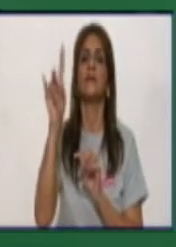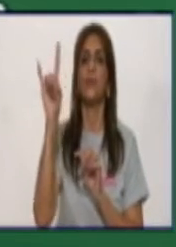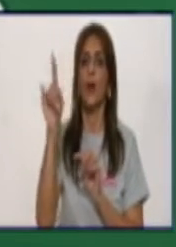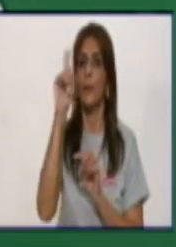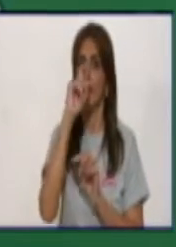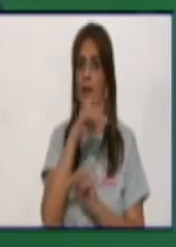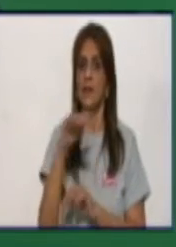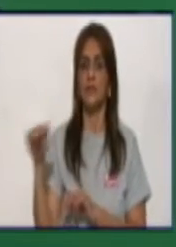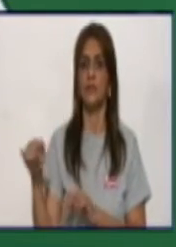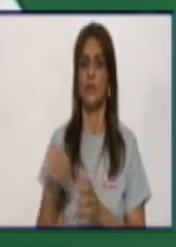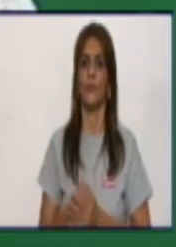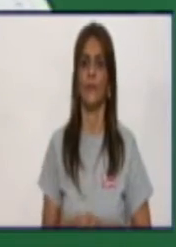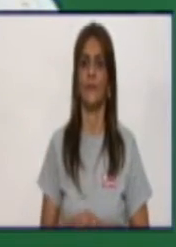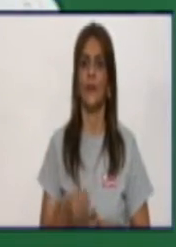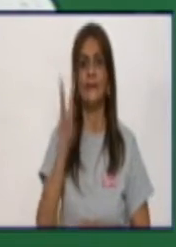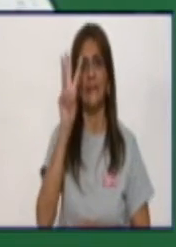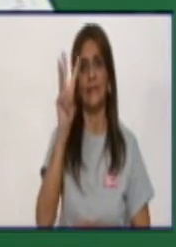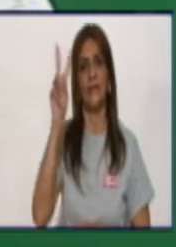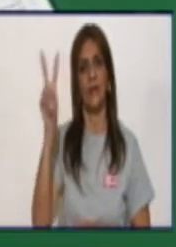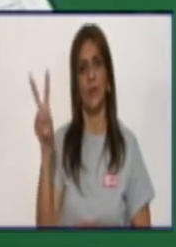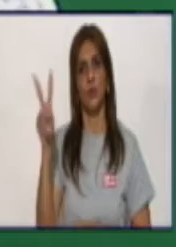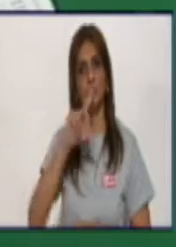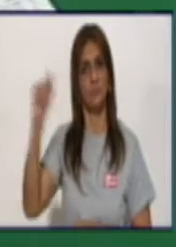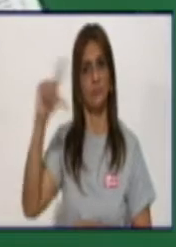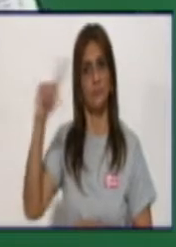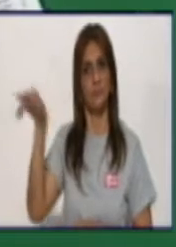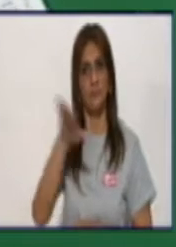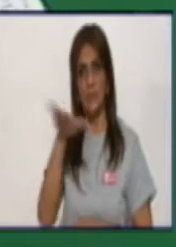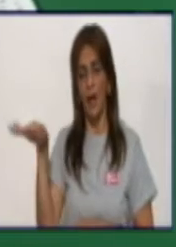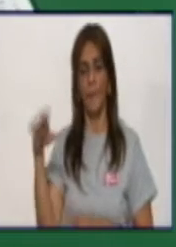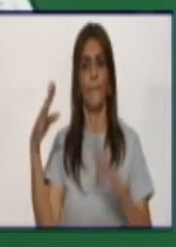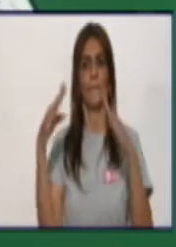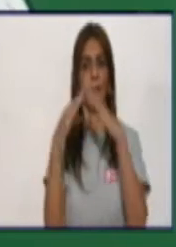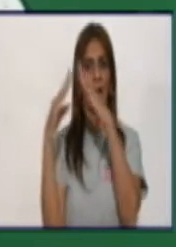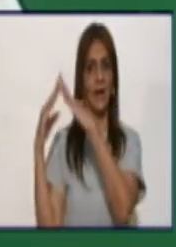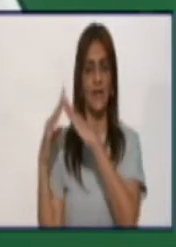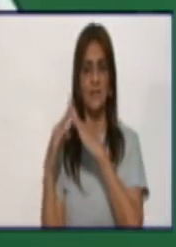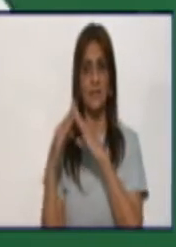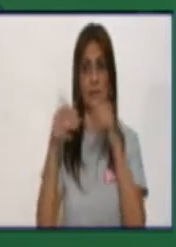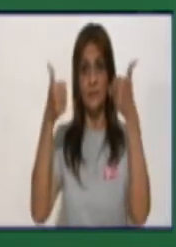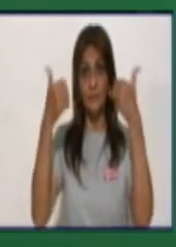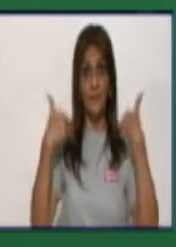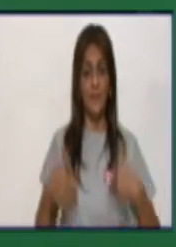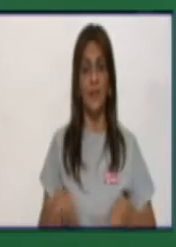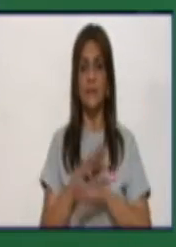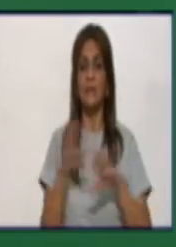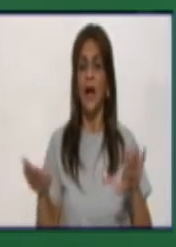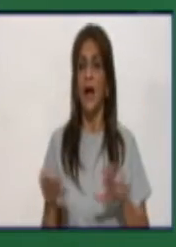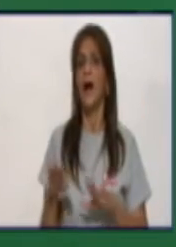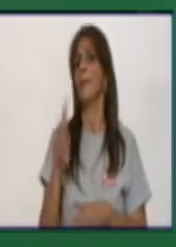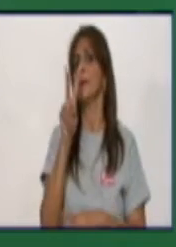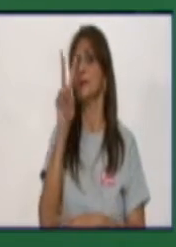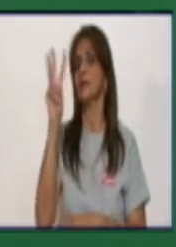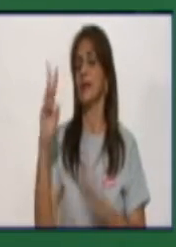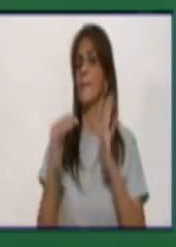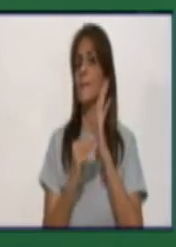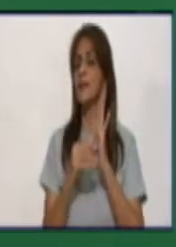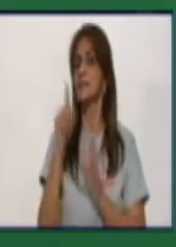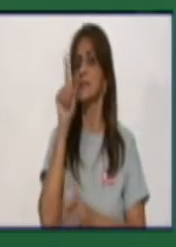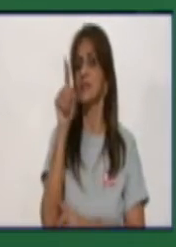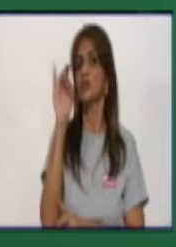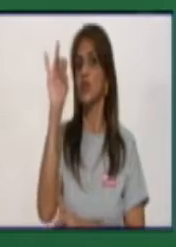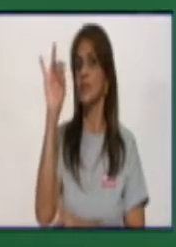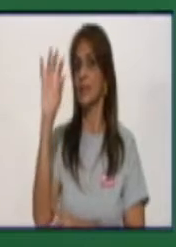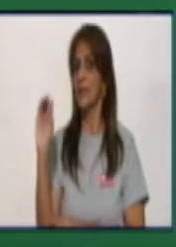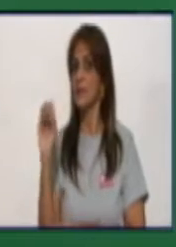Se dieron 32 saltas en la última jornada. Recuperados tenemos ya 36,170 en 97,2 por ciento,